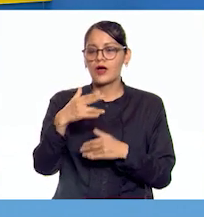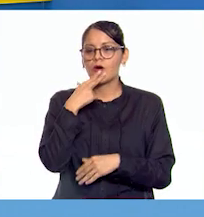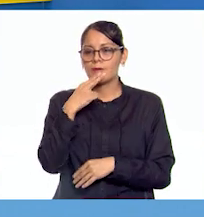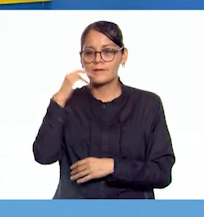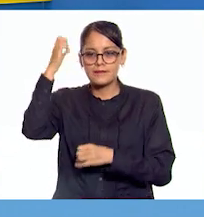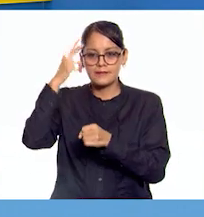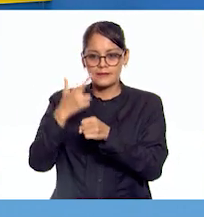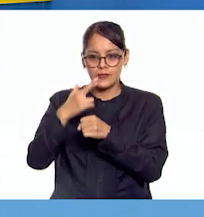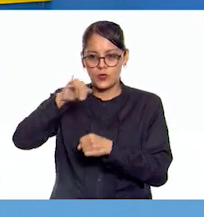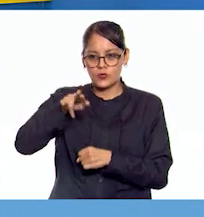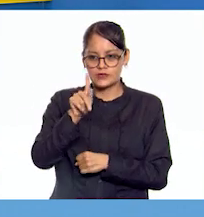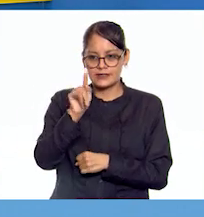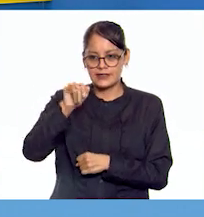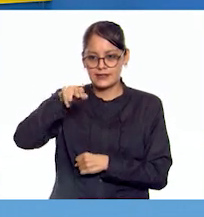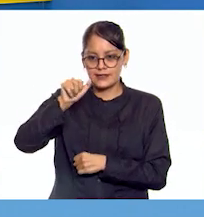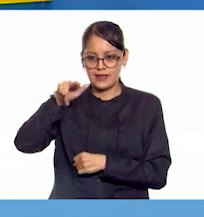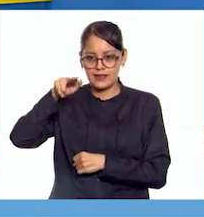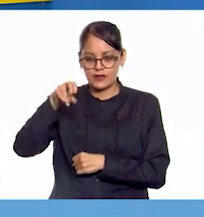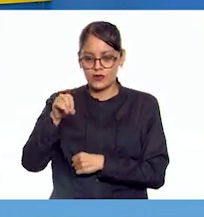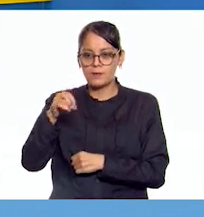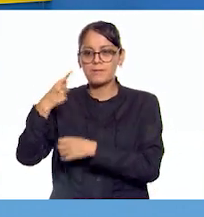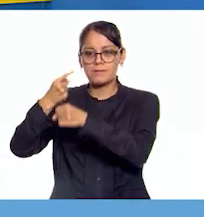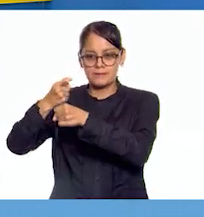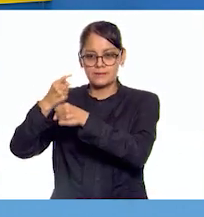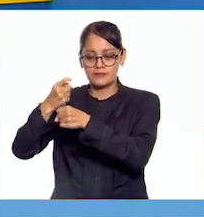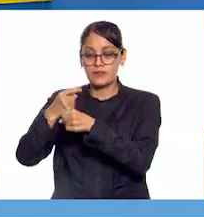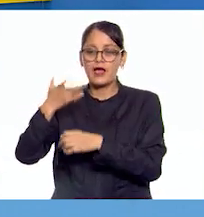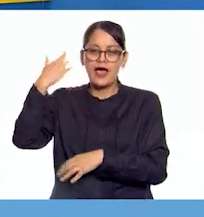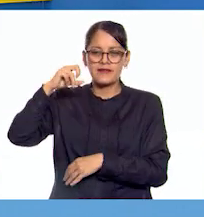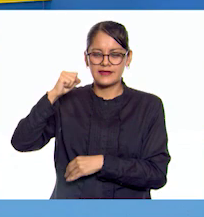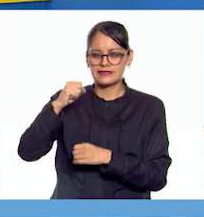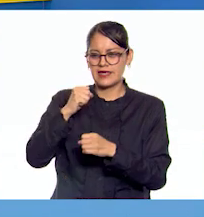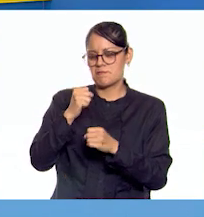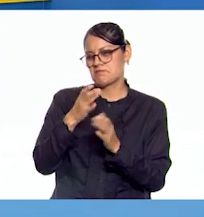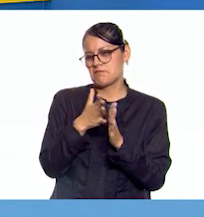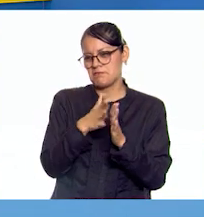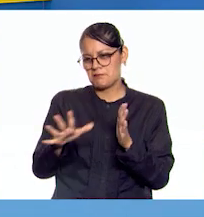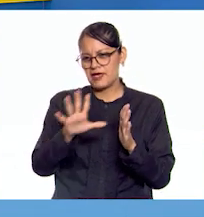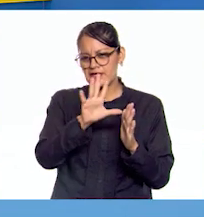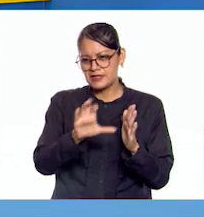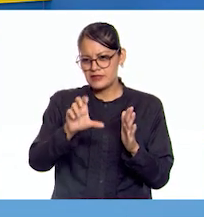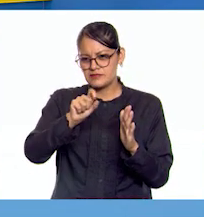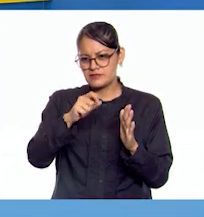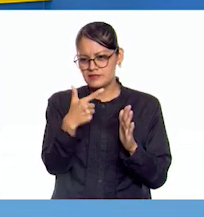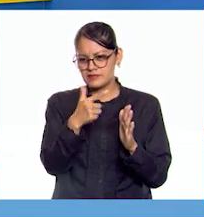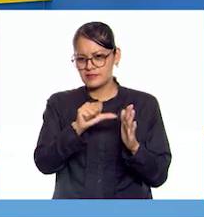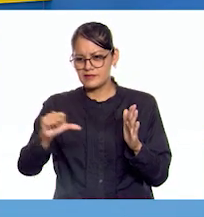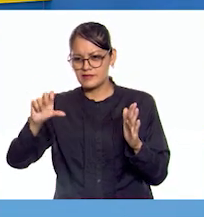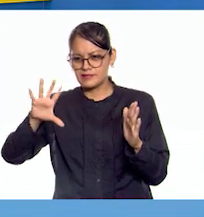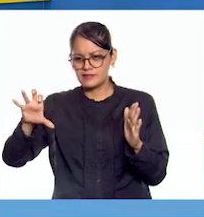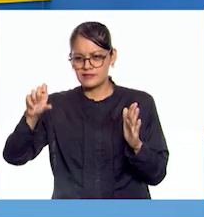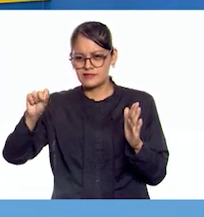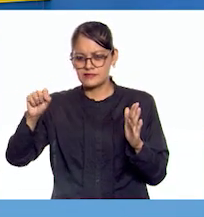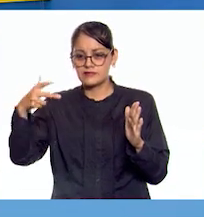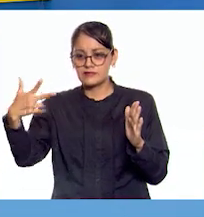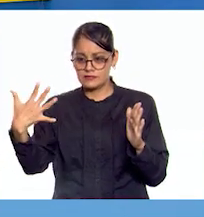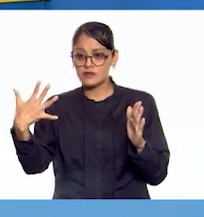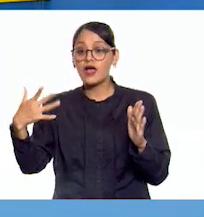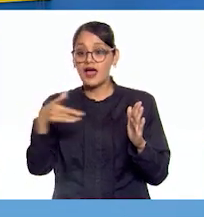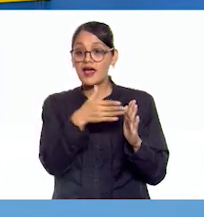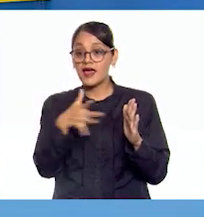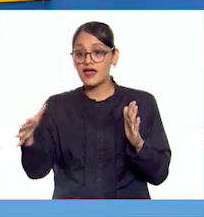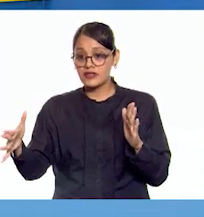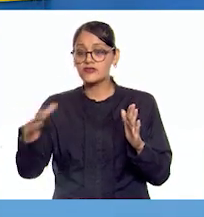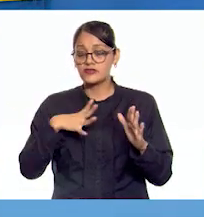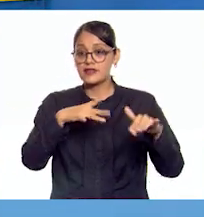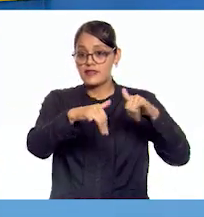Justiniano I, quien entre el 527 y 565 logró recuperar buena parte